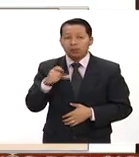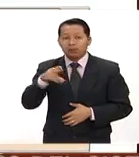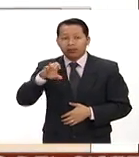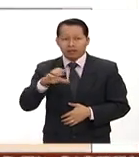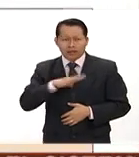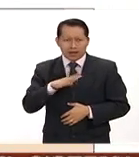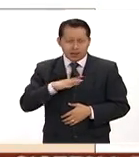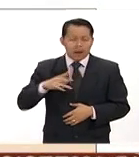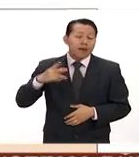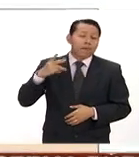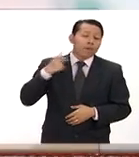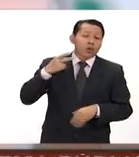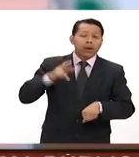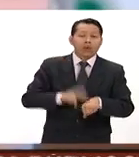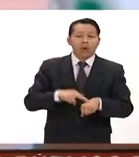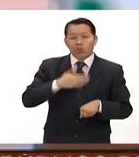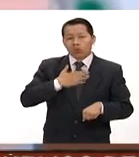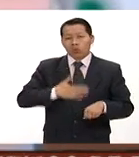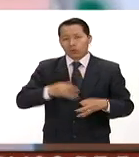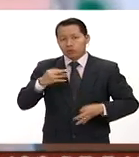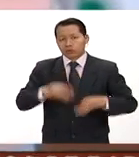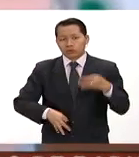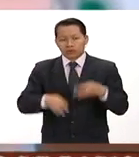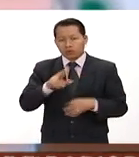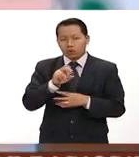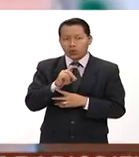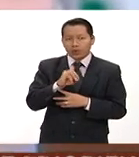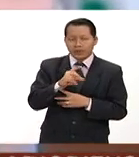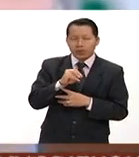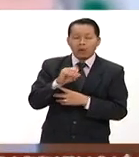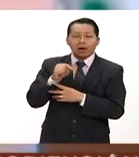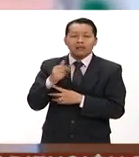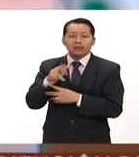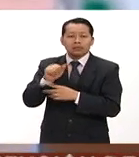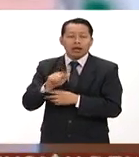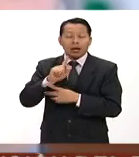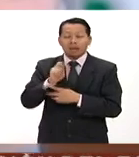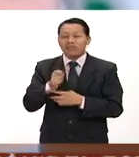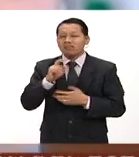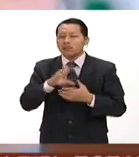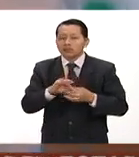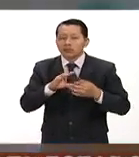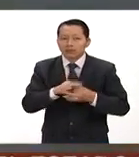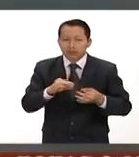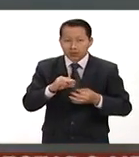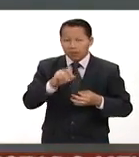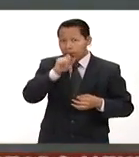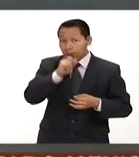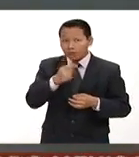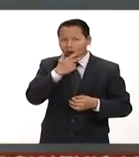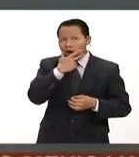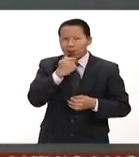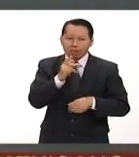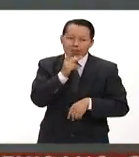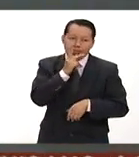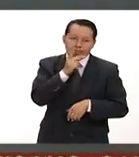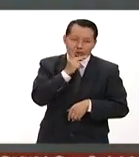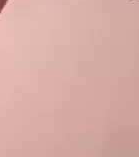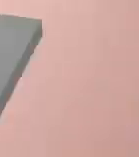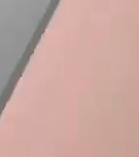procurador de justicia del Distrito Federal Rodolfo Ríos Garza informó que el hijo del cineasta fue quien ordenó los asesinatos.